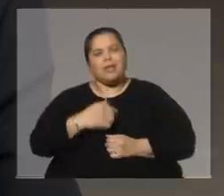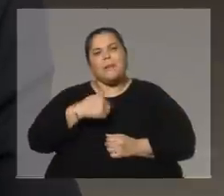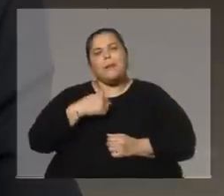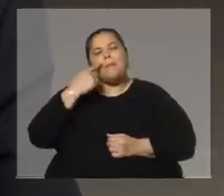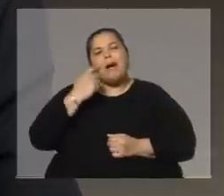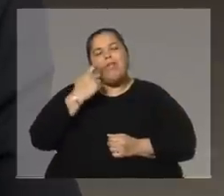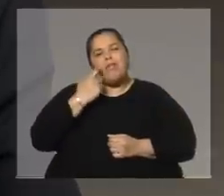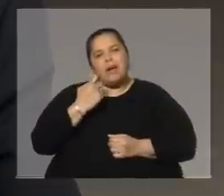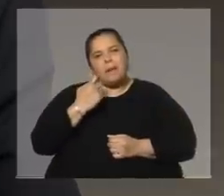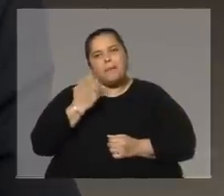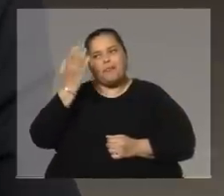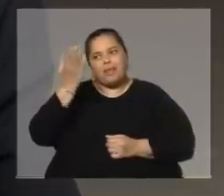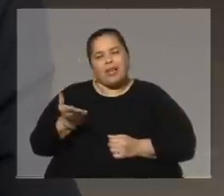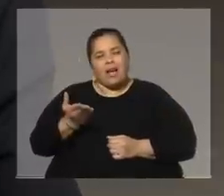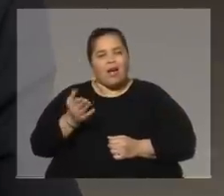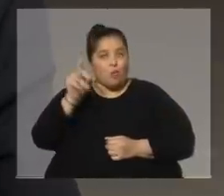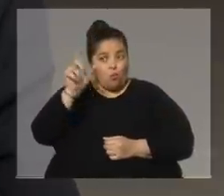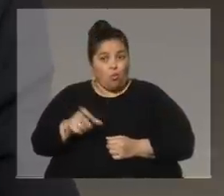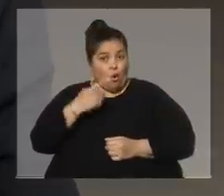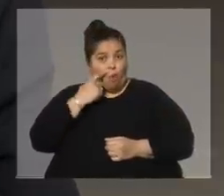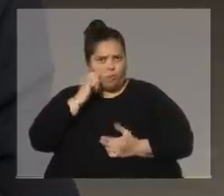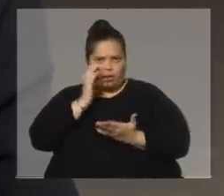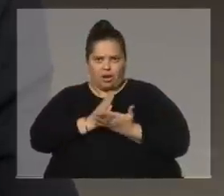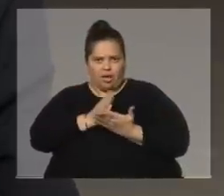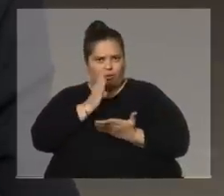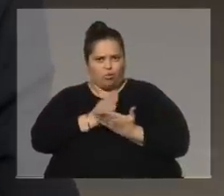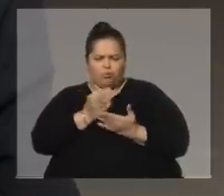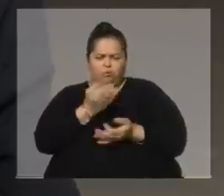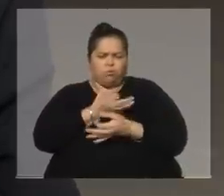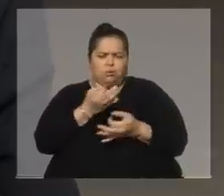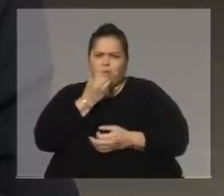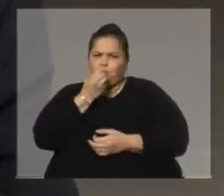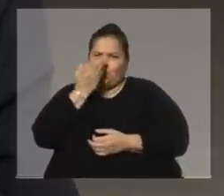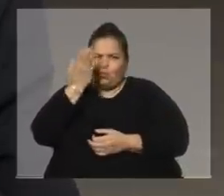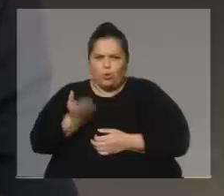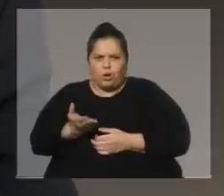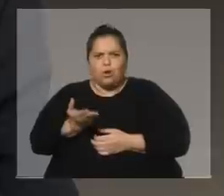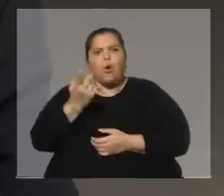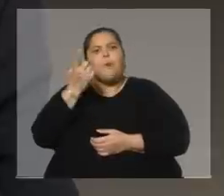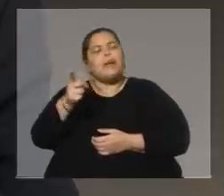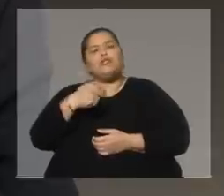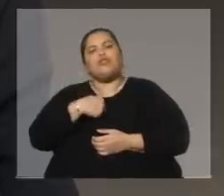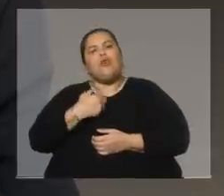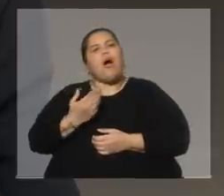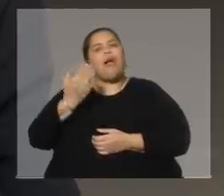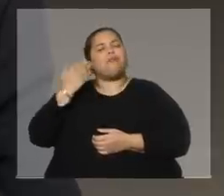era un hombre muy recto, excepcional, que yo no lo supe entender.